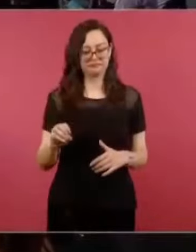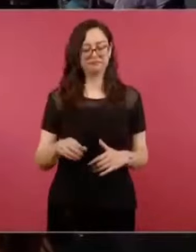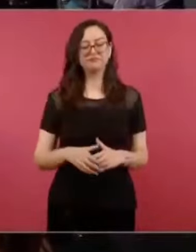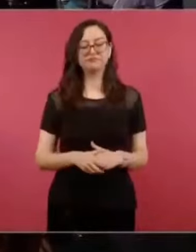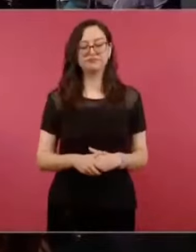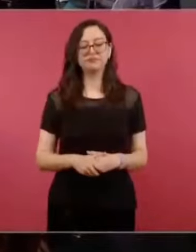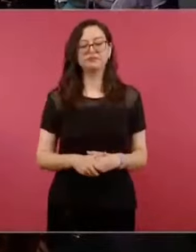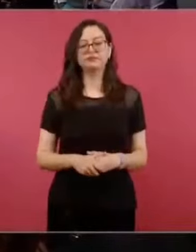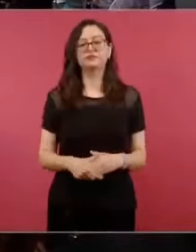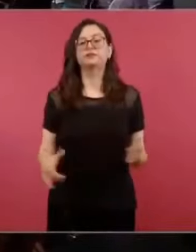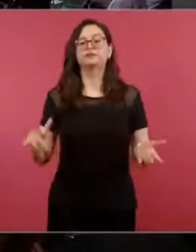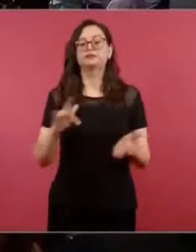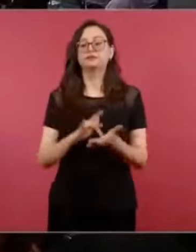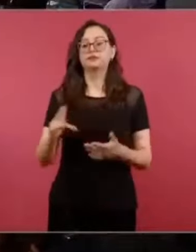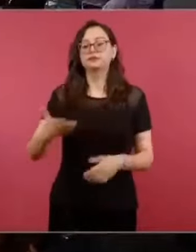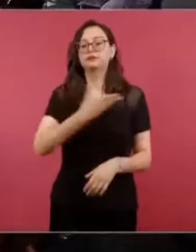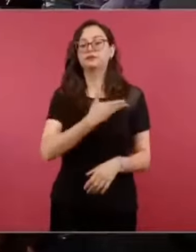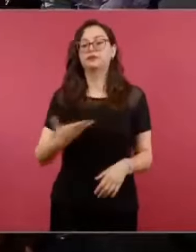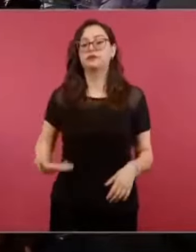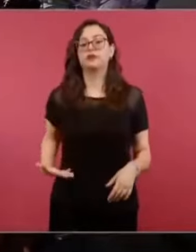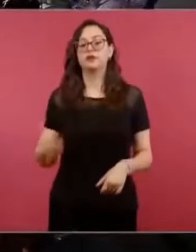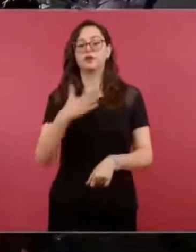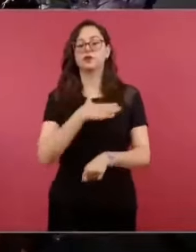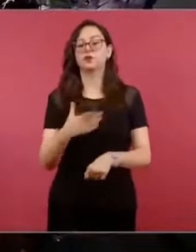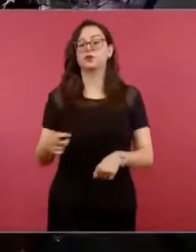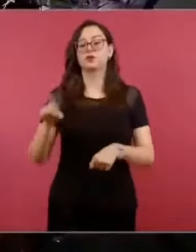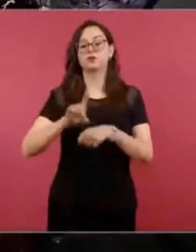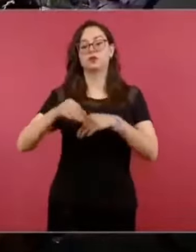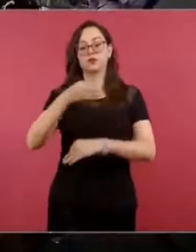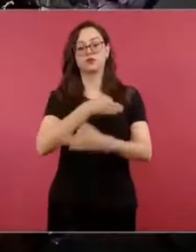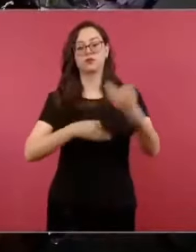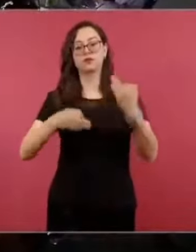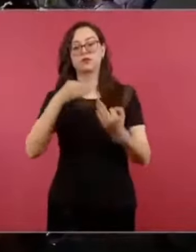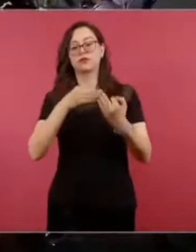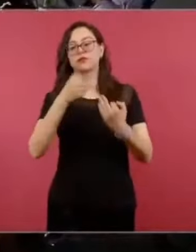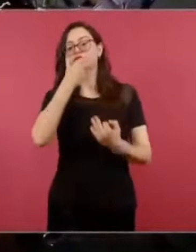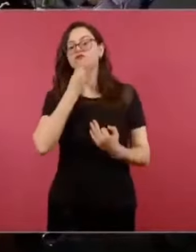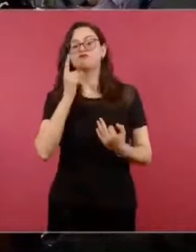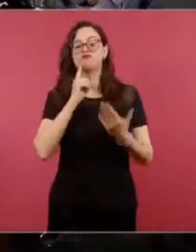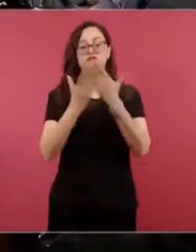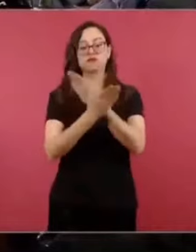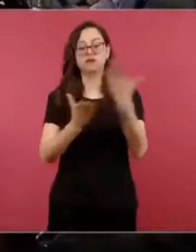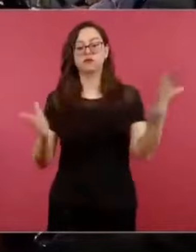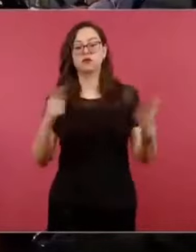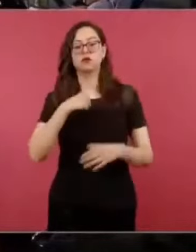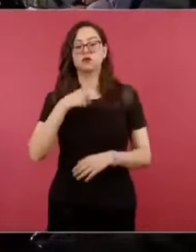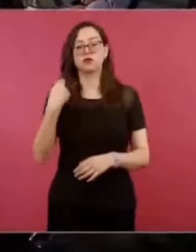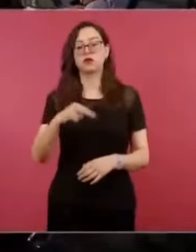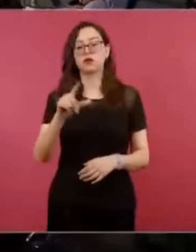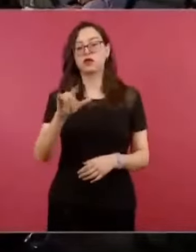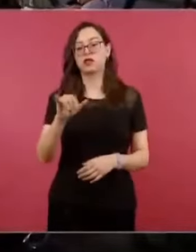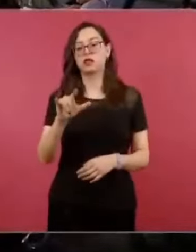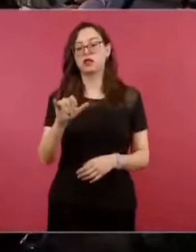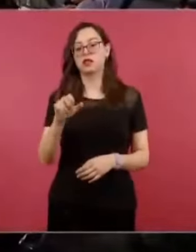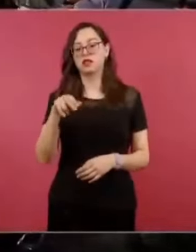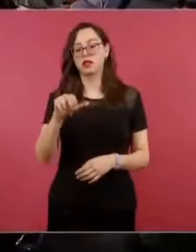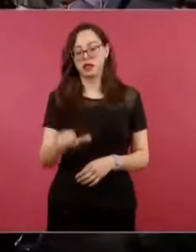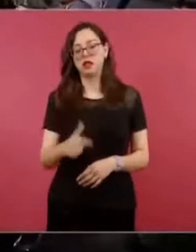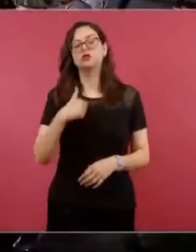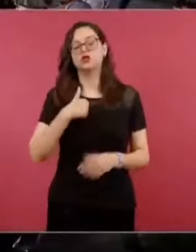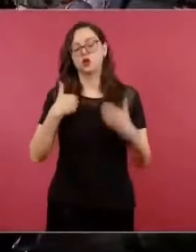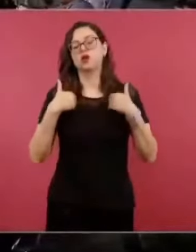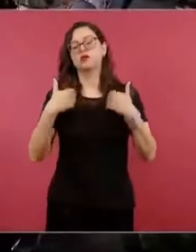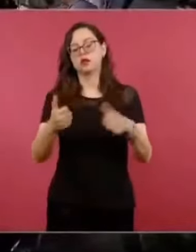Gracias, presidente. Muy buenos días a todos y a todas y a todos. Liliana Noble de Pulso Saludable. Señor presidente, entiendo que por el tema de la veda electoral